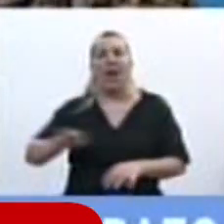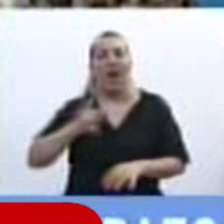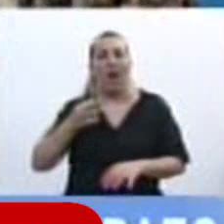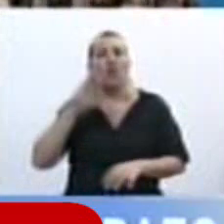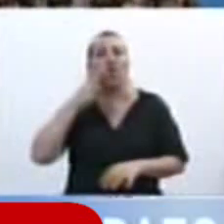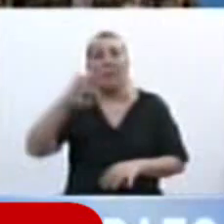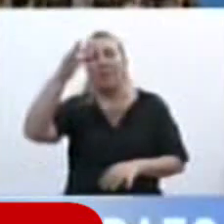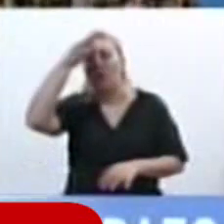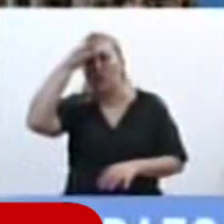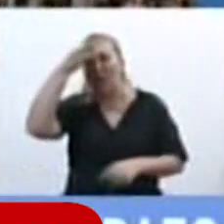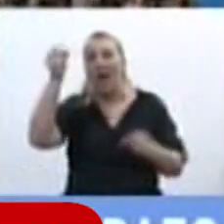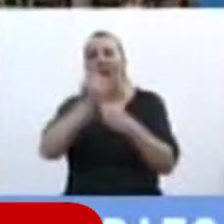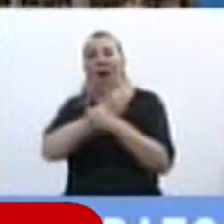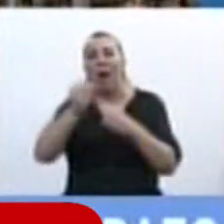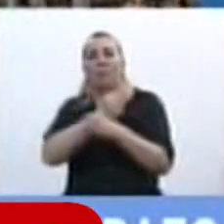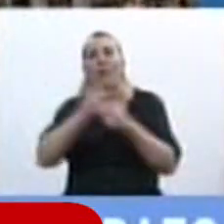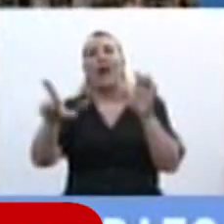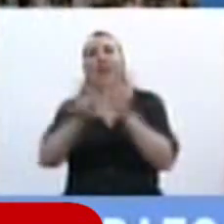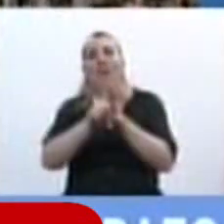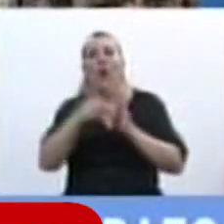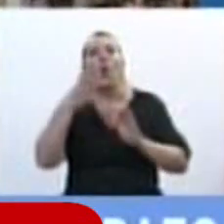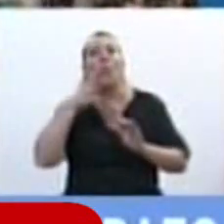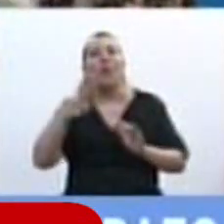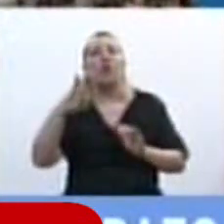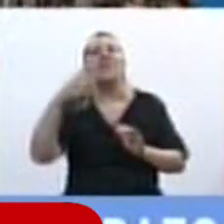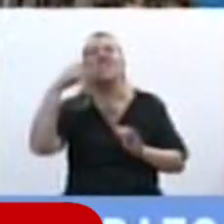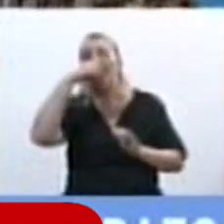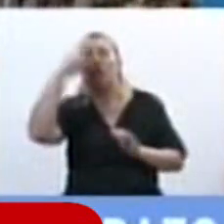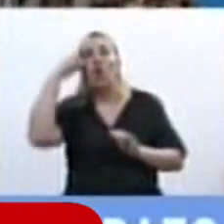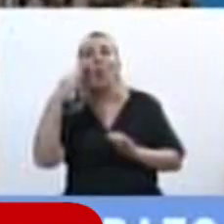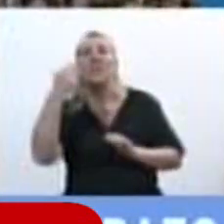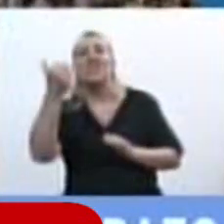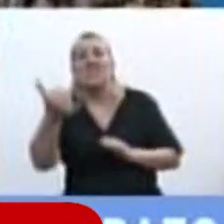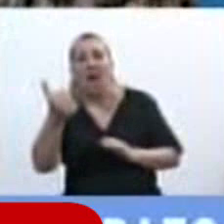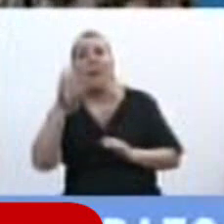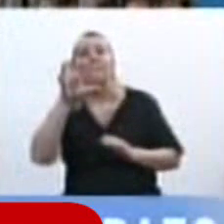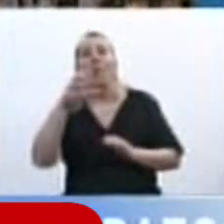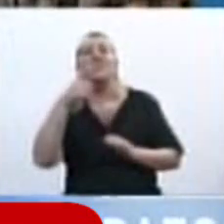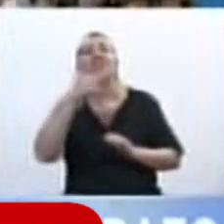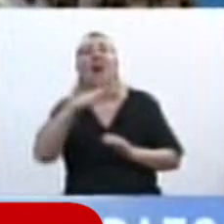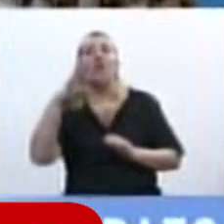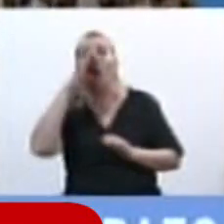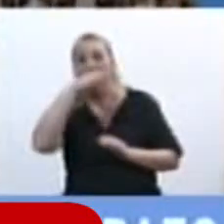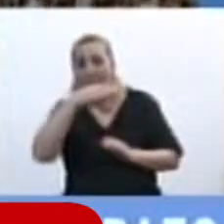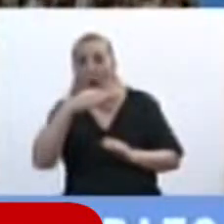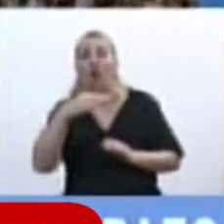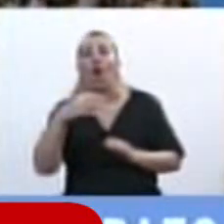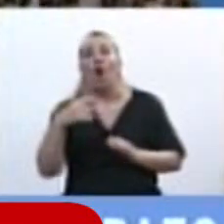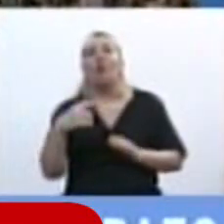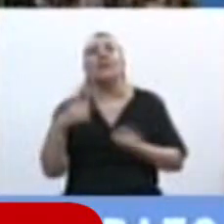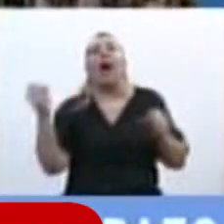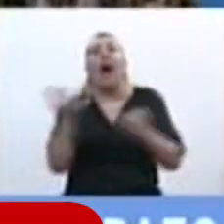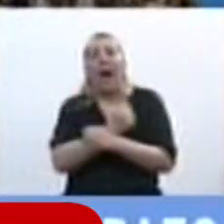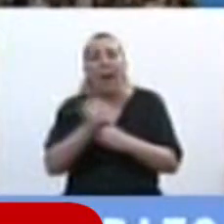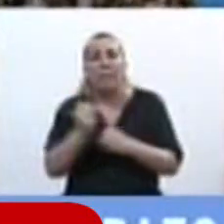2012 sancionamos la ley 4.796 en la provincia de Río Negro en la cual pusimos se